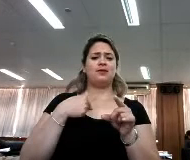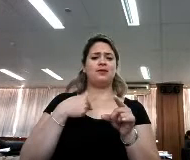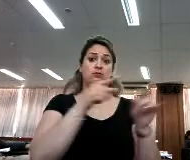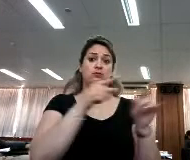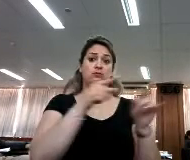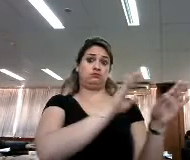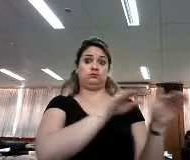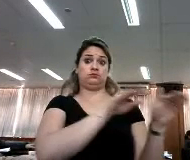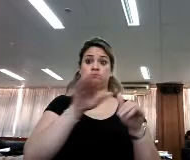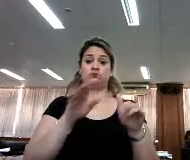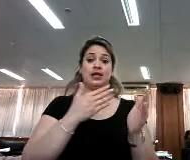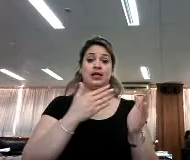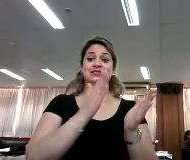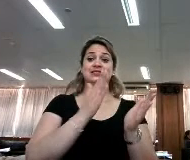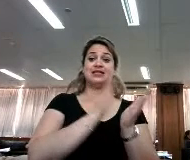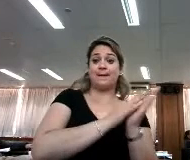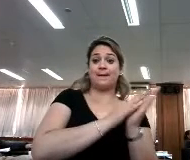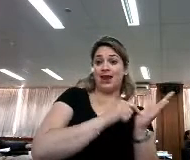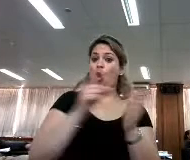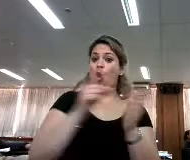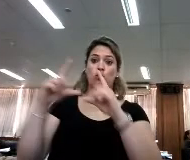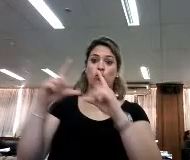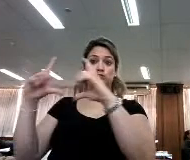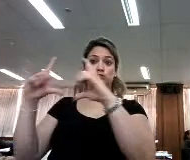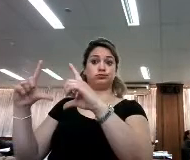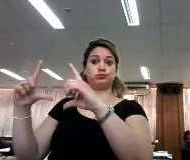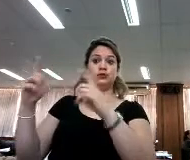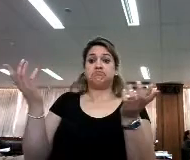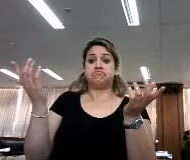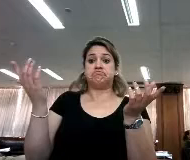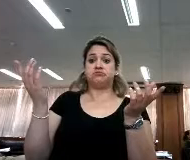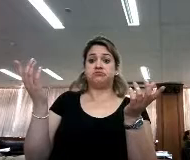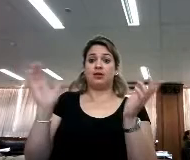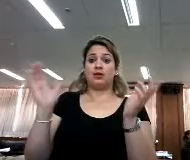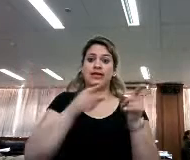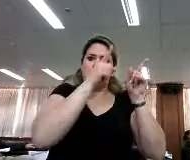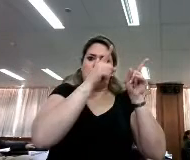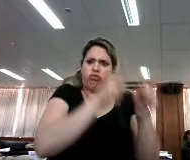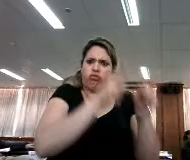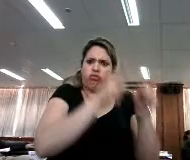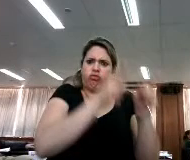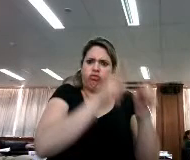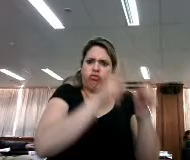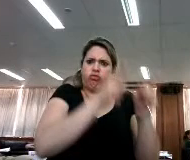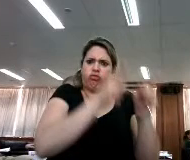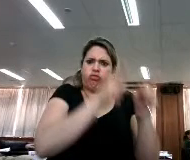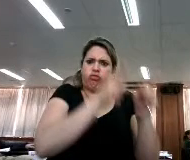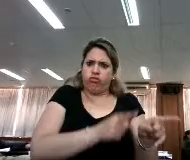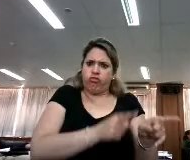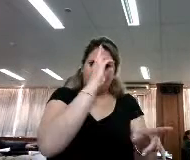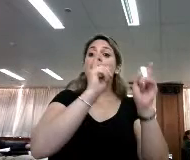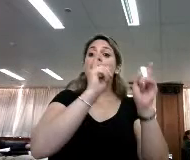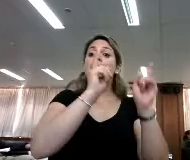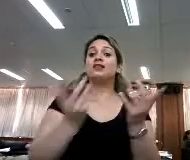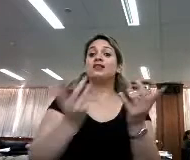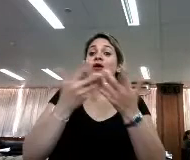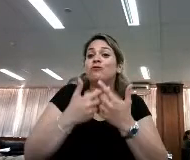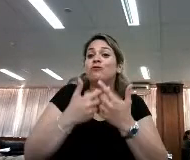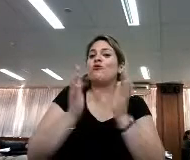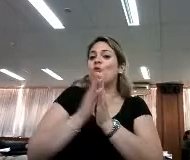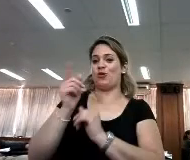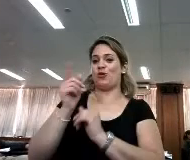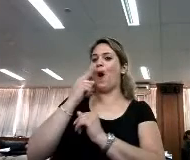si es el libro impreso, es el, por antonomasia, no es el que debe de quedar, por supuesto que no, y complementando también lo que decía Julio, es